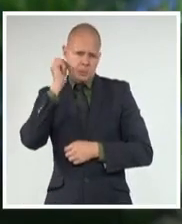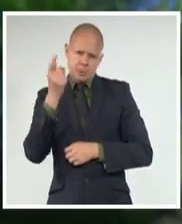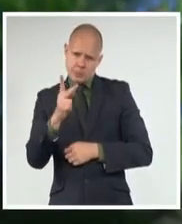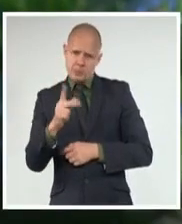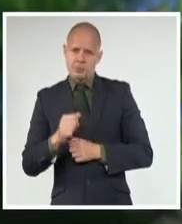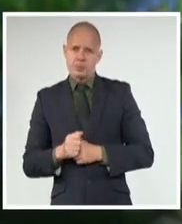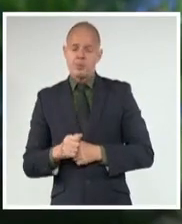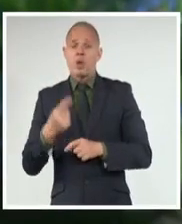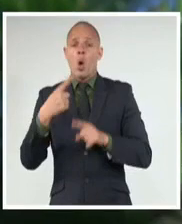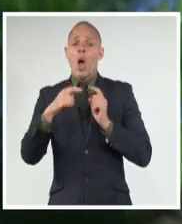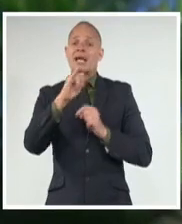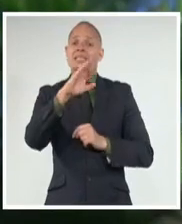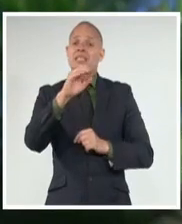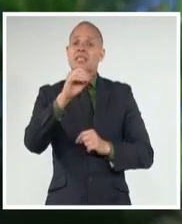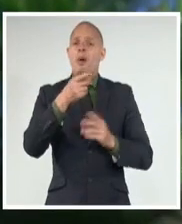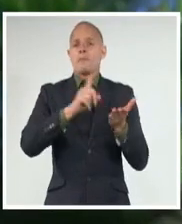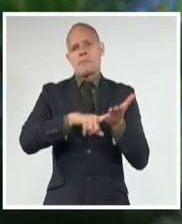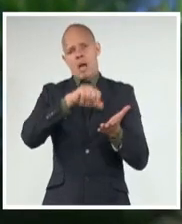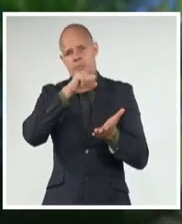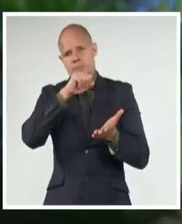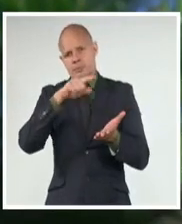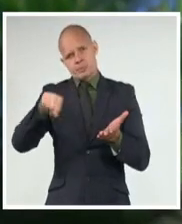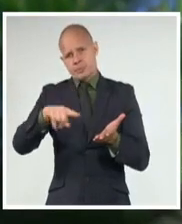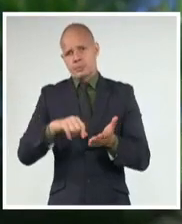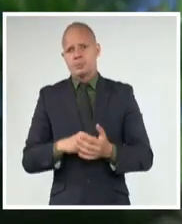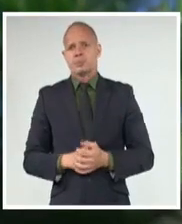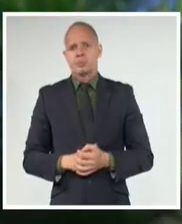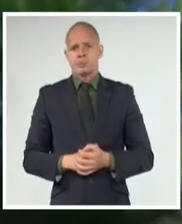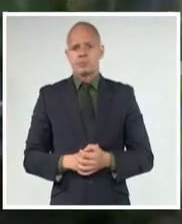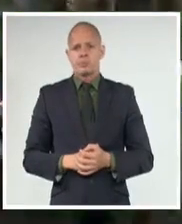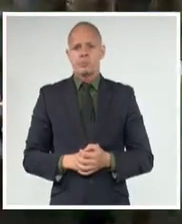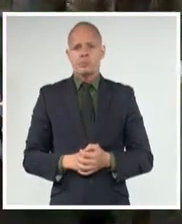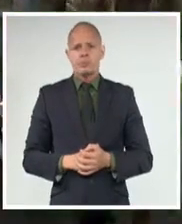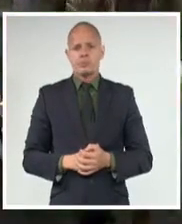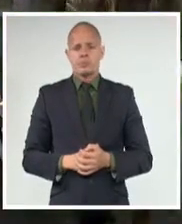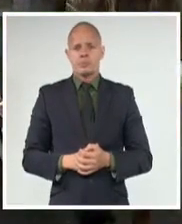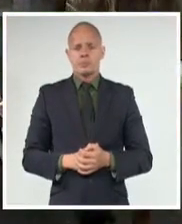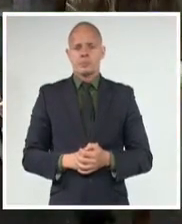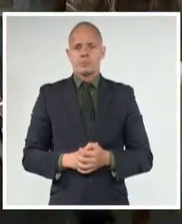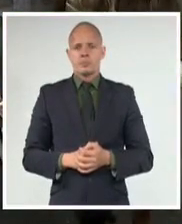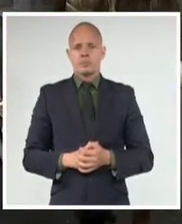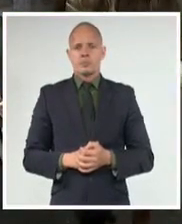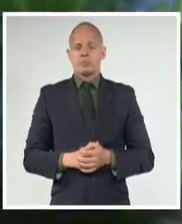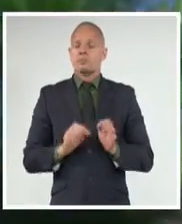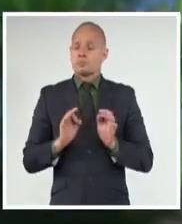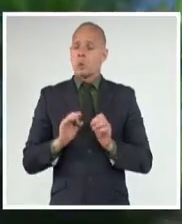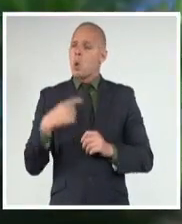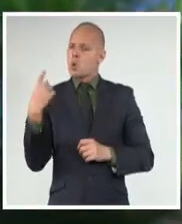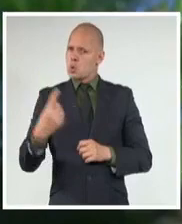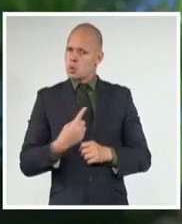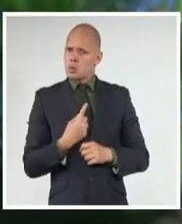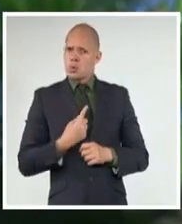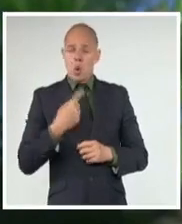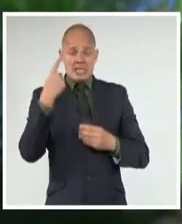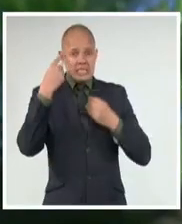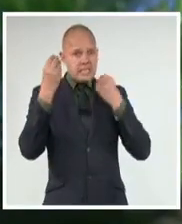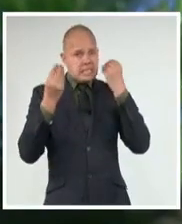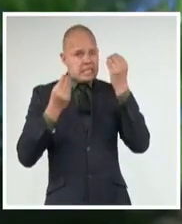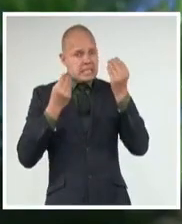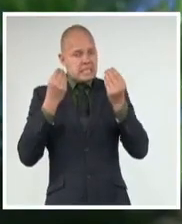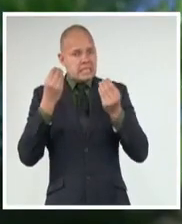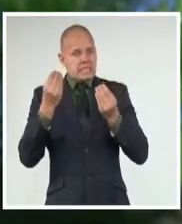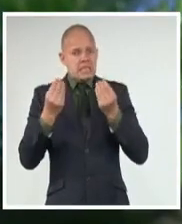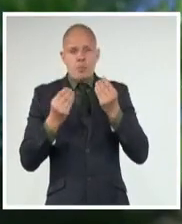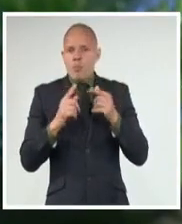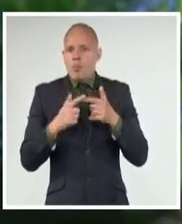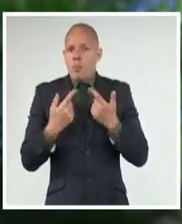600 padres y acompañantes. Para nosotros fue un motivo de mucha preocupación, de defensa,